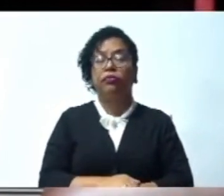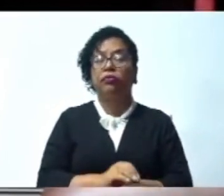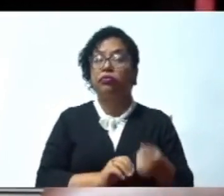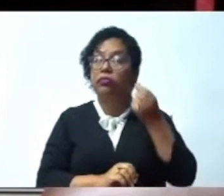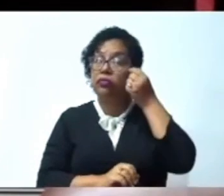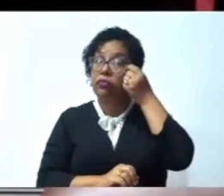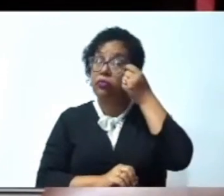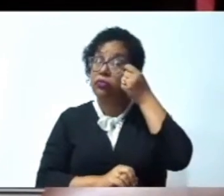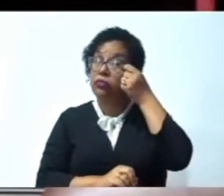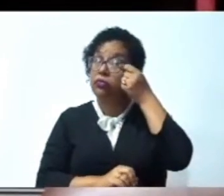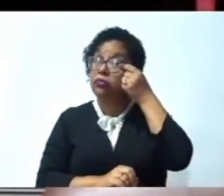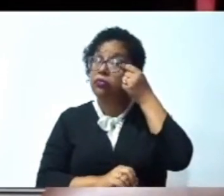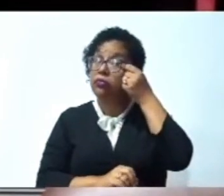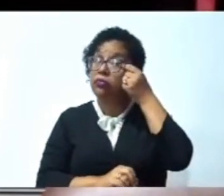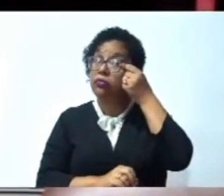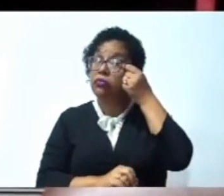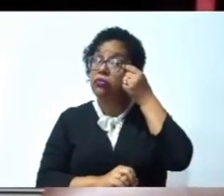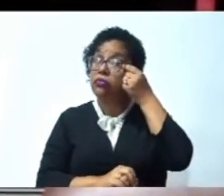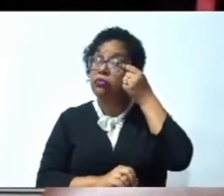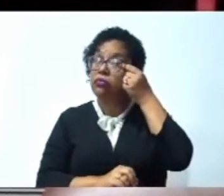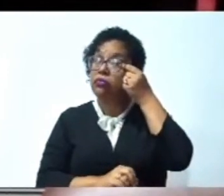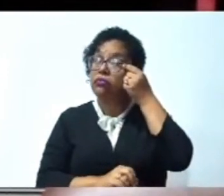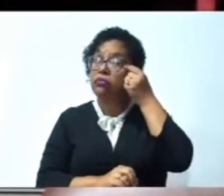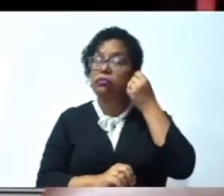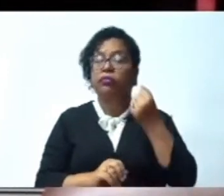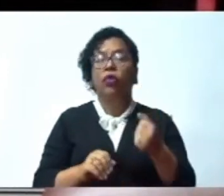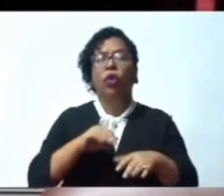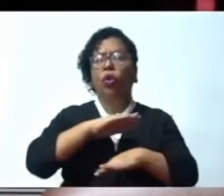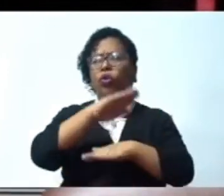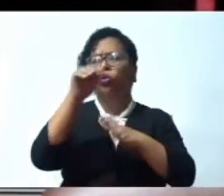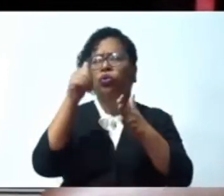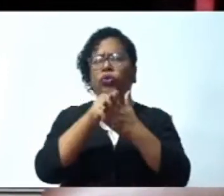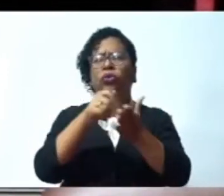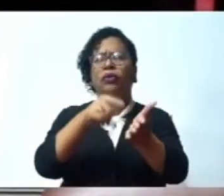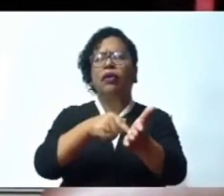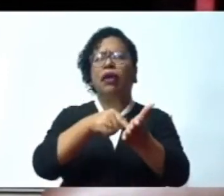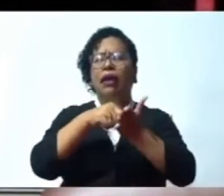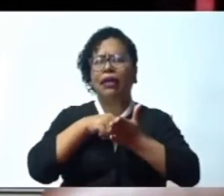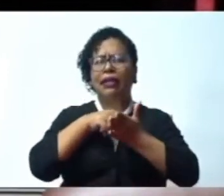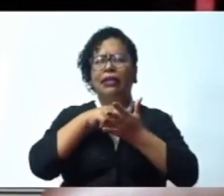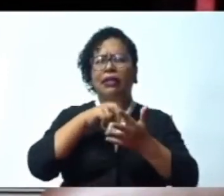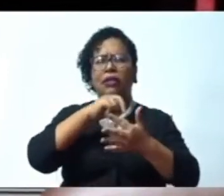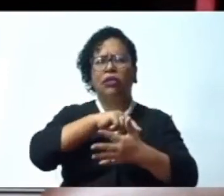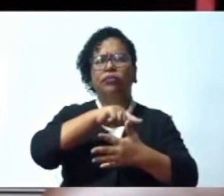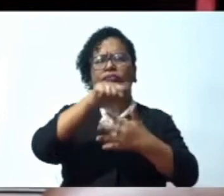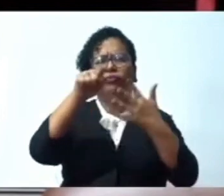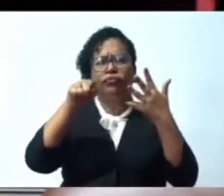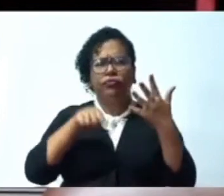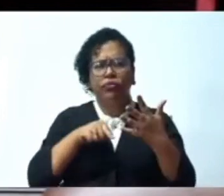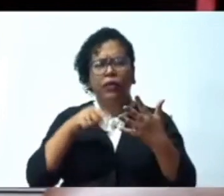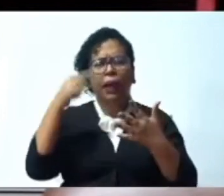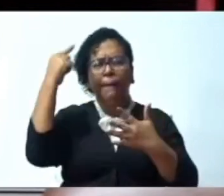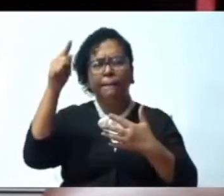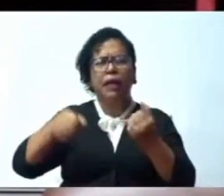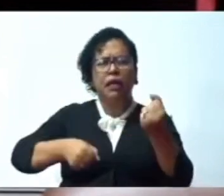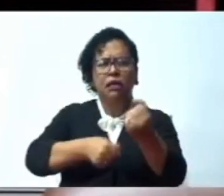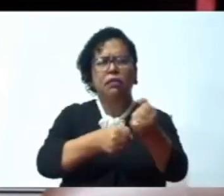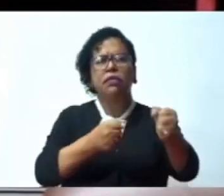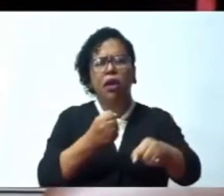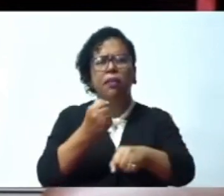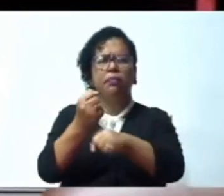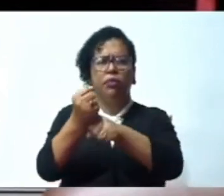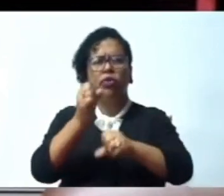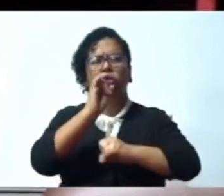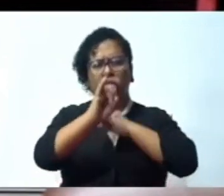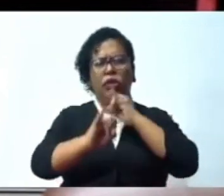en el contexto de que cumple con todos los requisitos de la cooperación internacional en materia aeroportuaria. Por lo